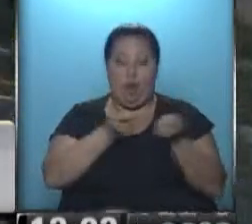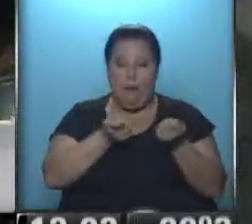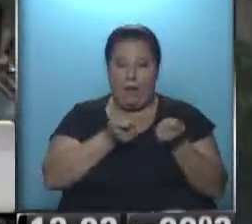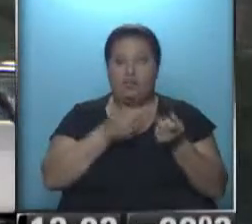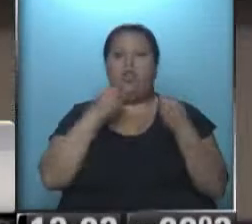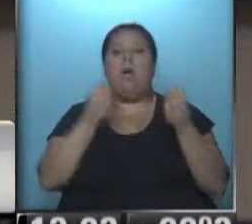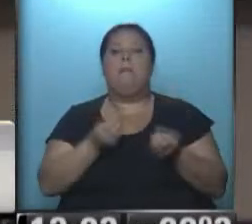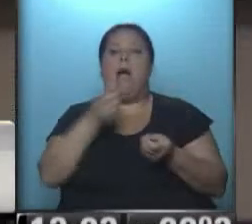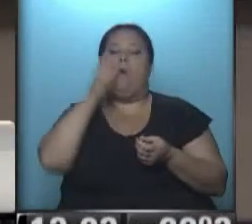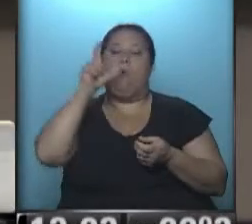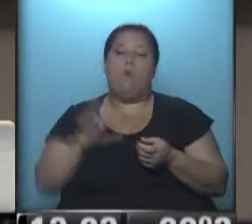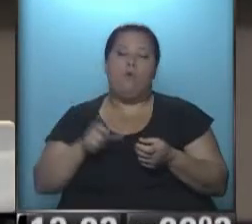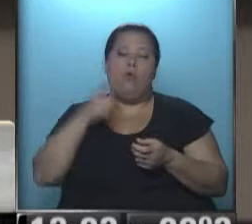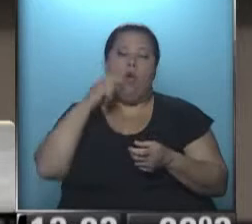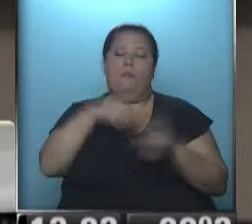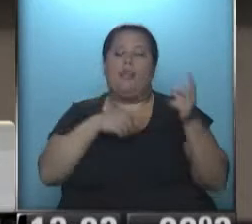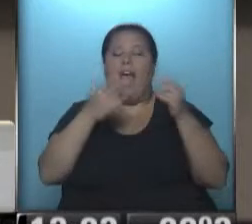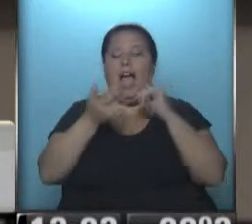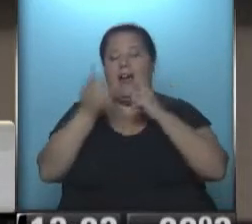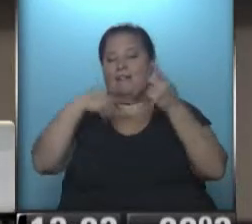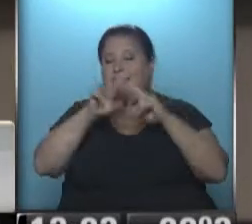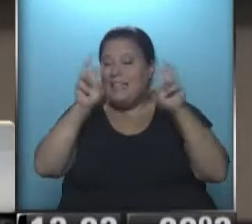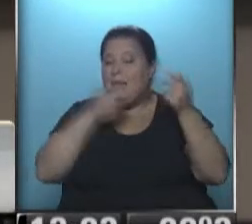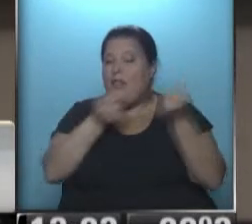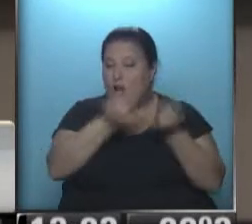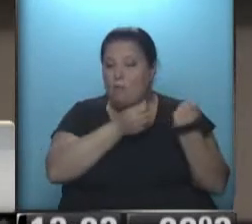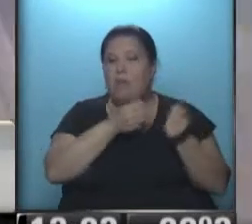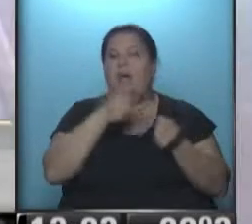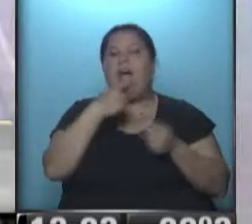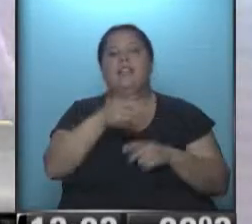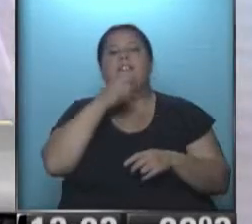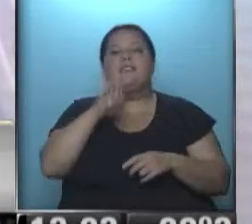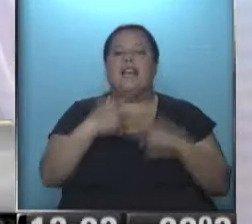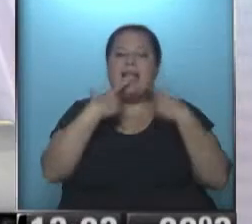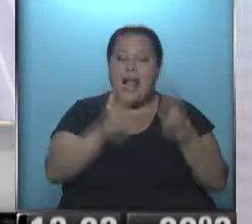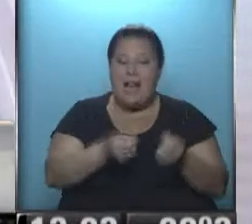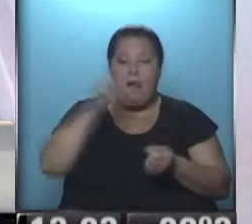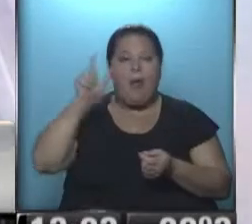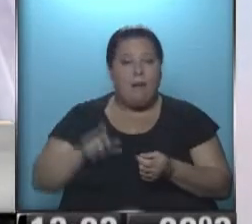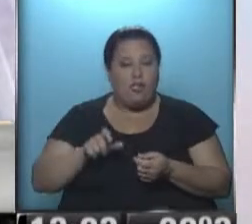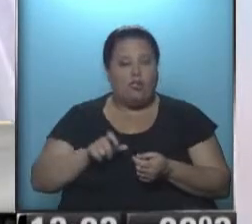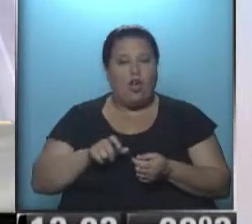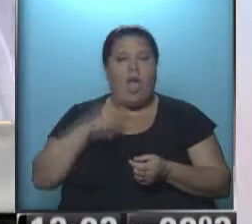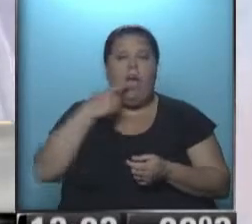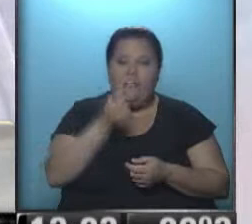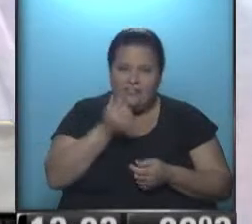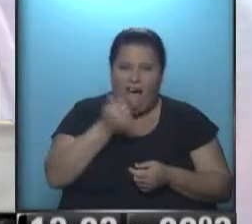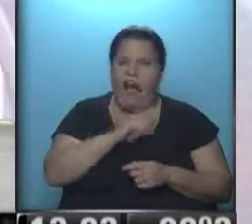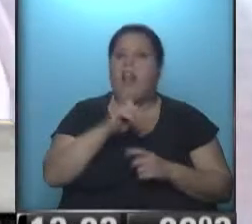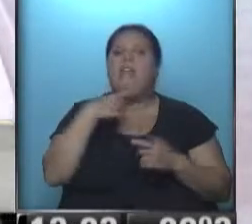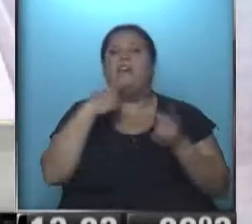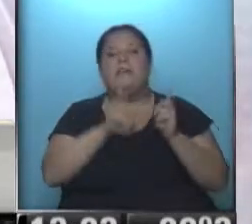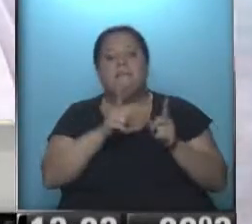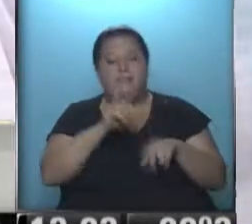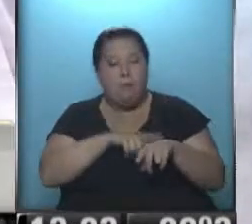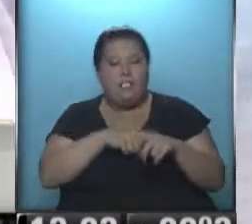un auditor de las relaciones de consumo permita establecer si el reclamo del consumidor es válido y establecer